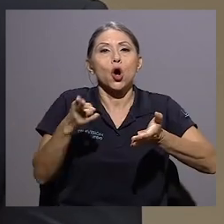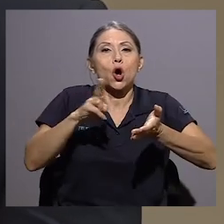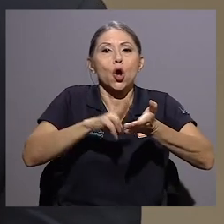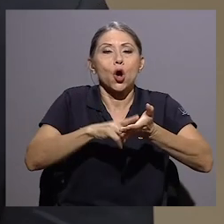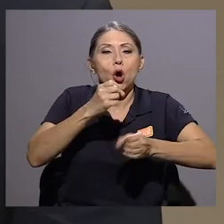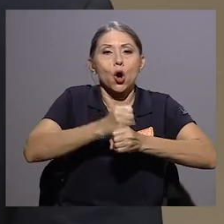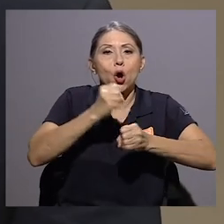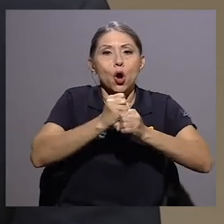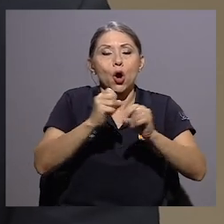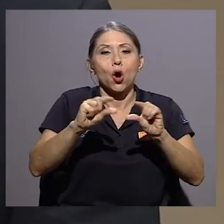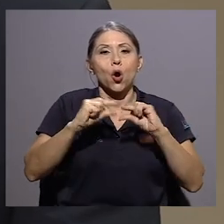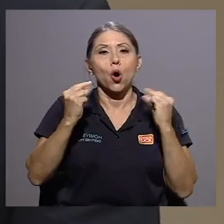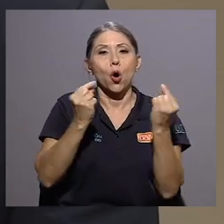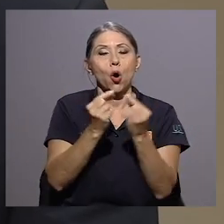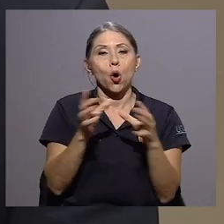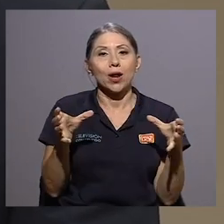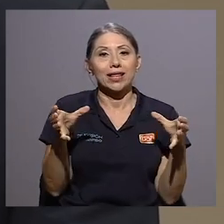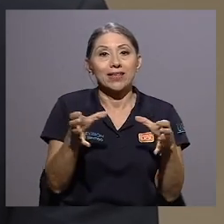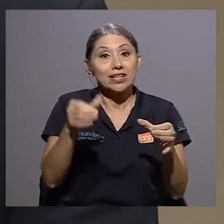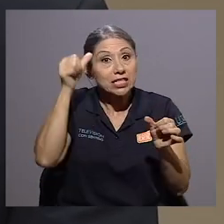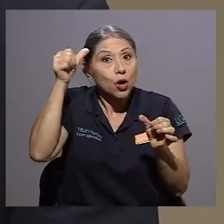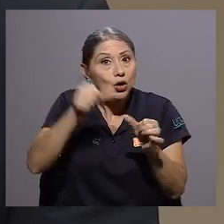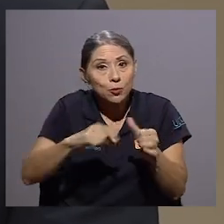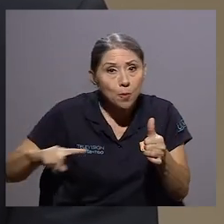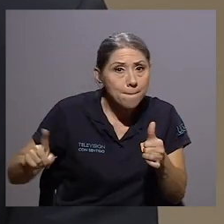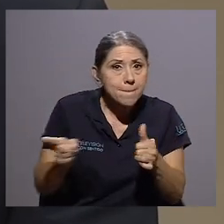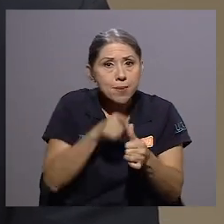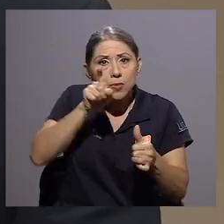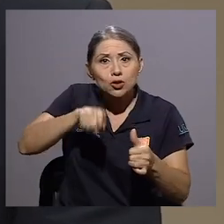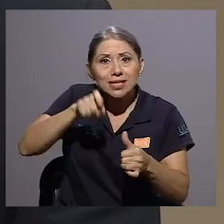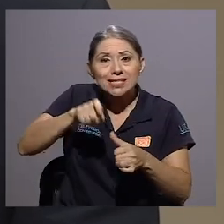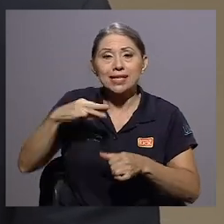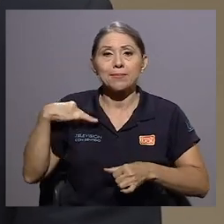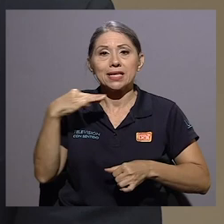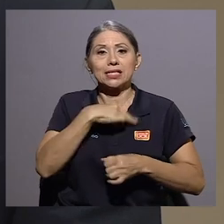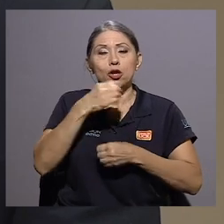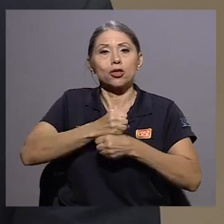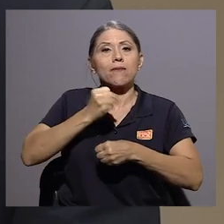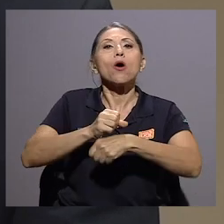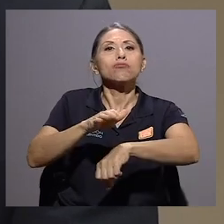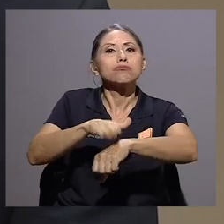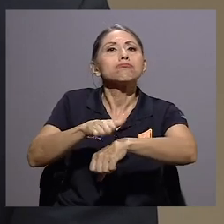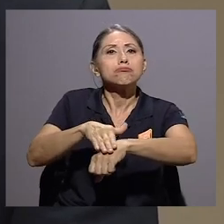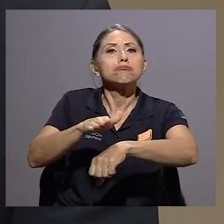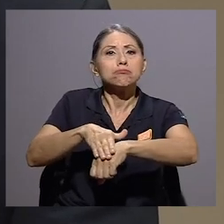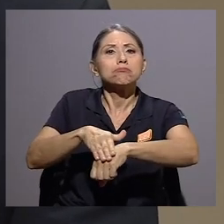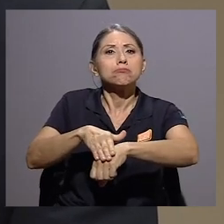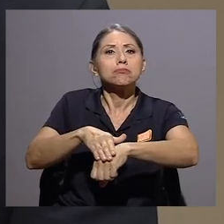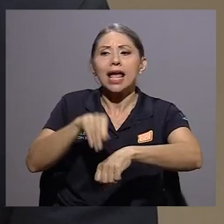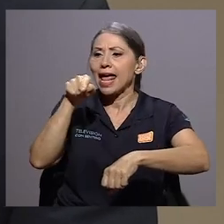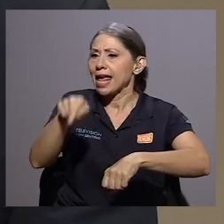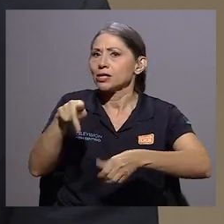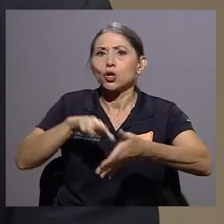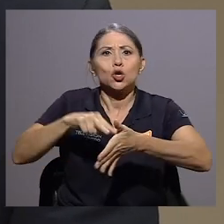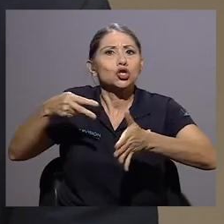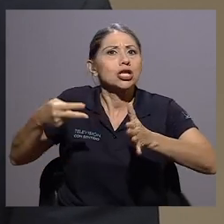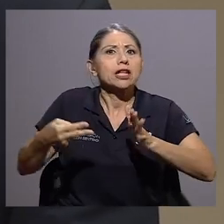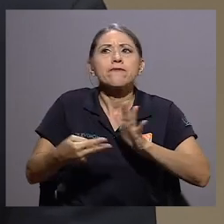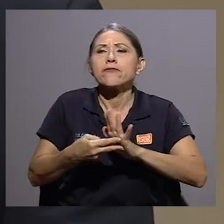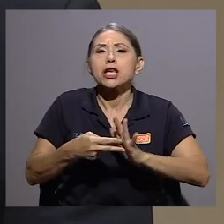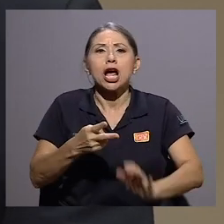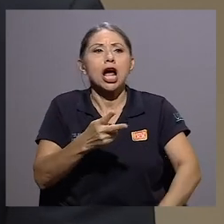recordemos que está por medio de la autorización del Ministerio de Trabajo. Esto no es un acto